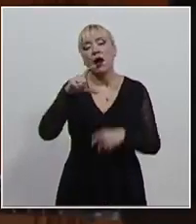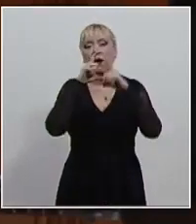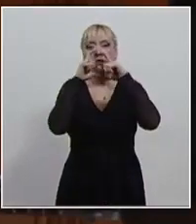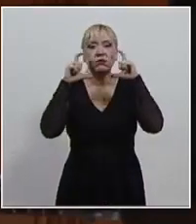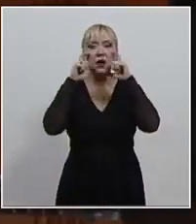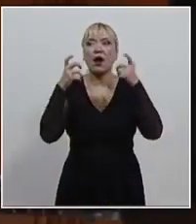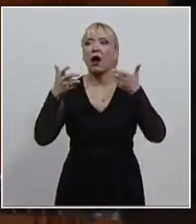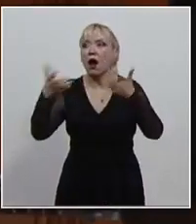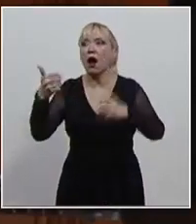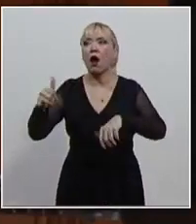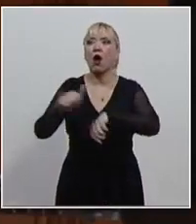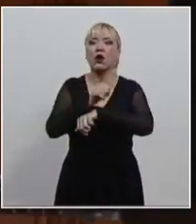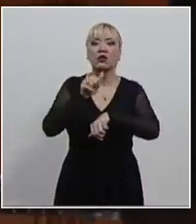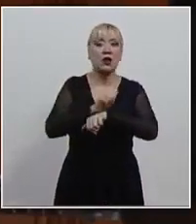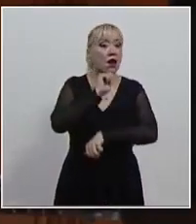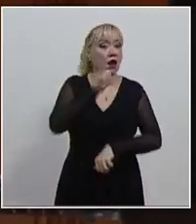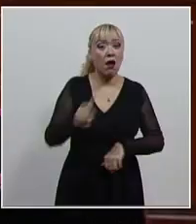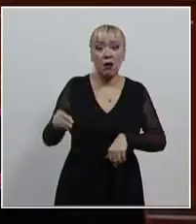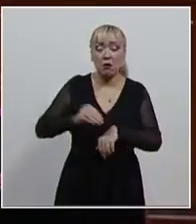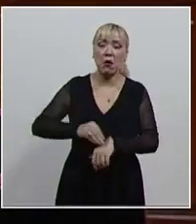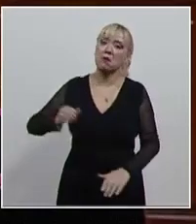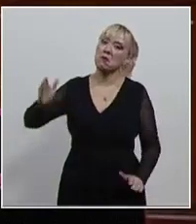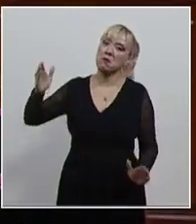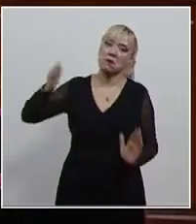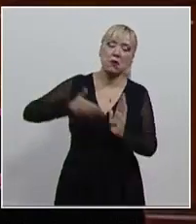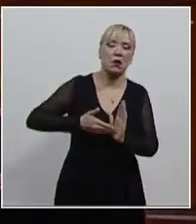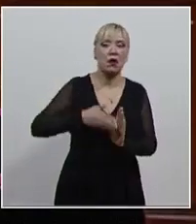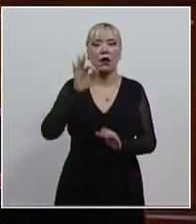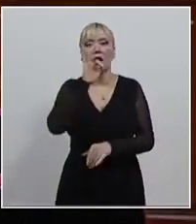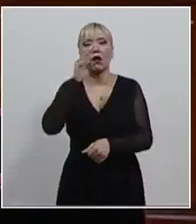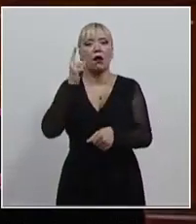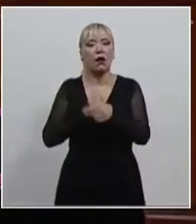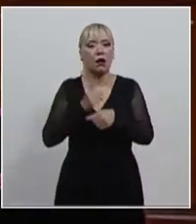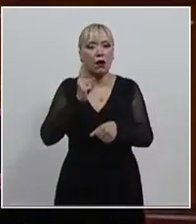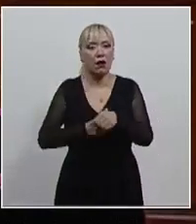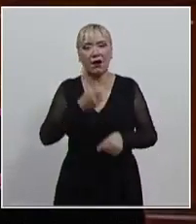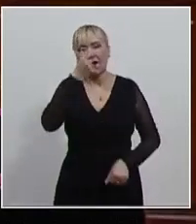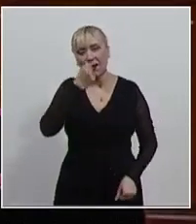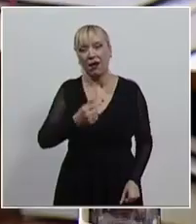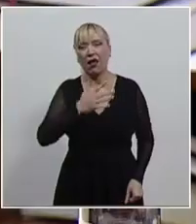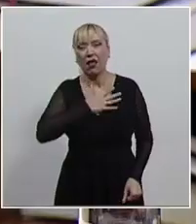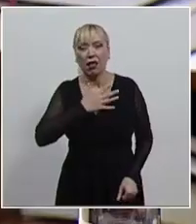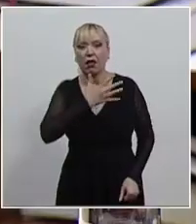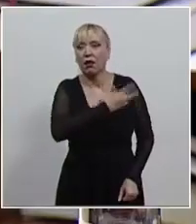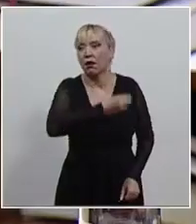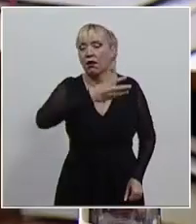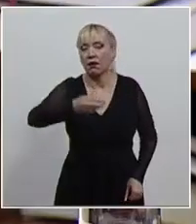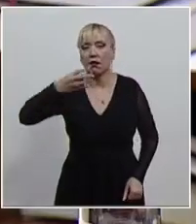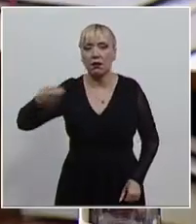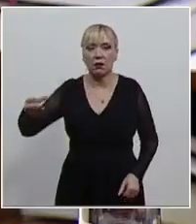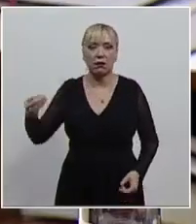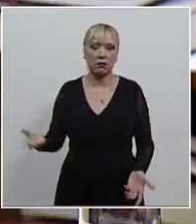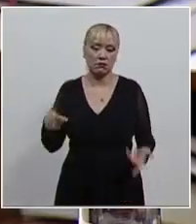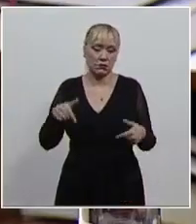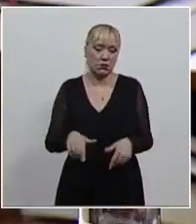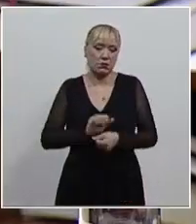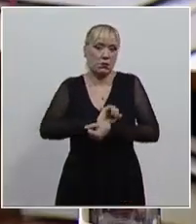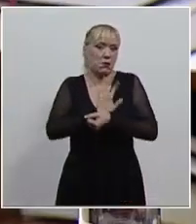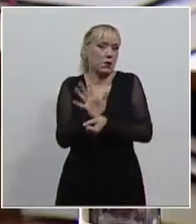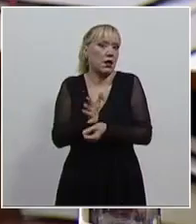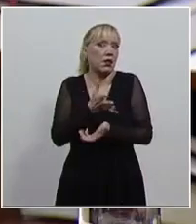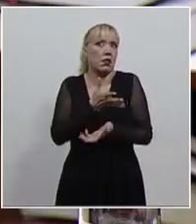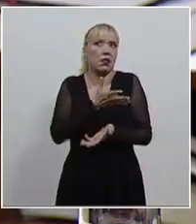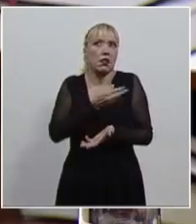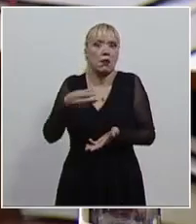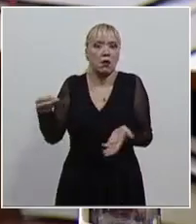y en el transporte público cuando hubiera enfermedades que pongan en riesgo la salud de la población y en tiempos de pandemia. Vamos